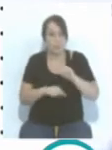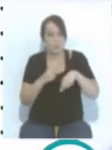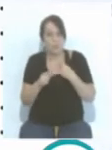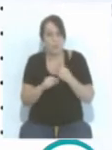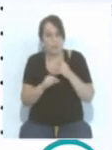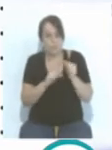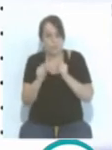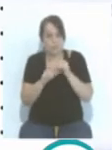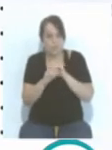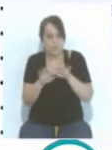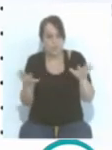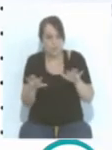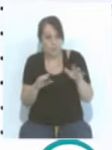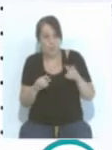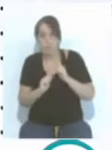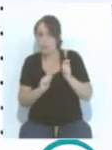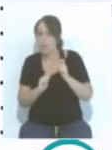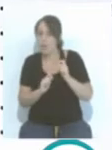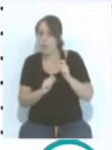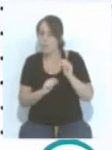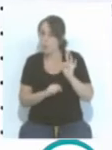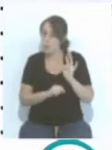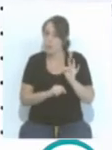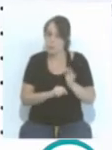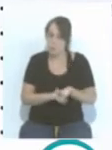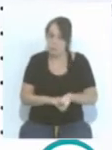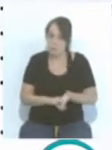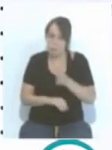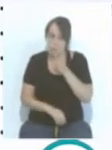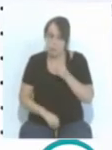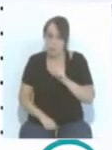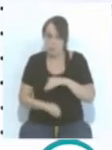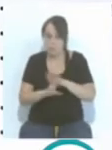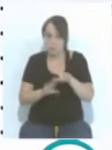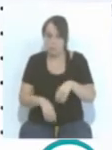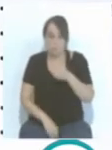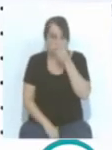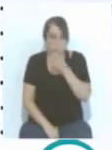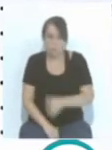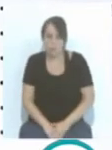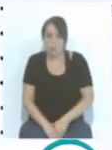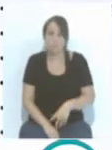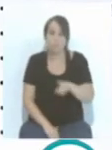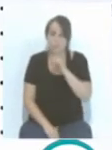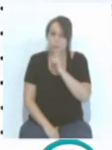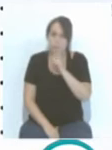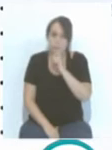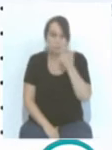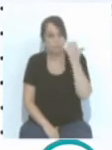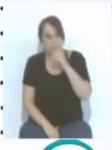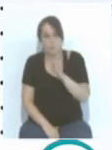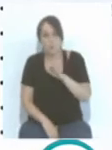venido que mirar al final de campeonato que ha tenido. Es extraño el cómo puede afectar a